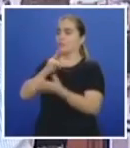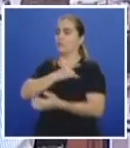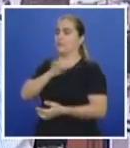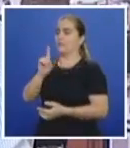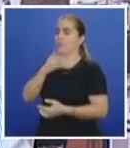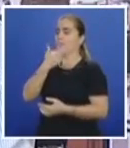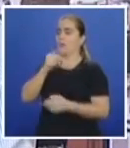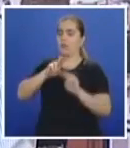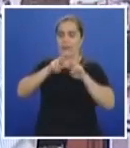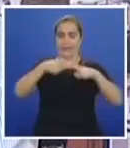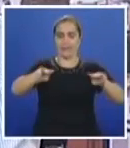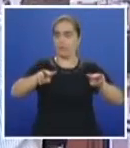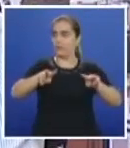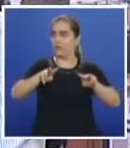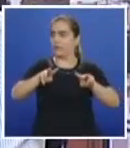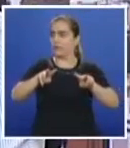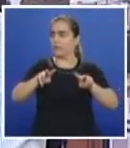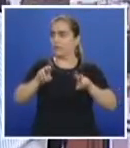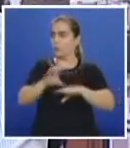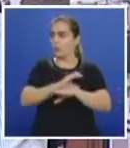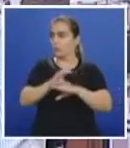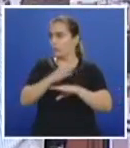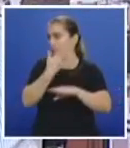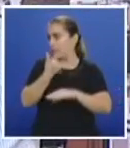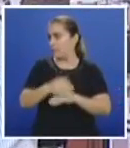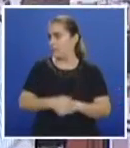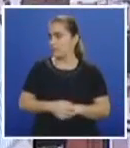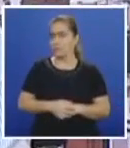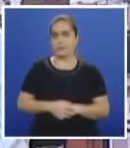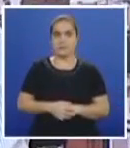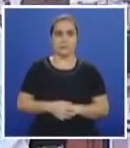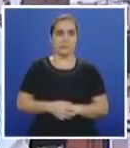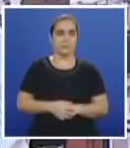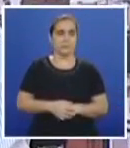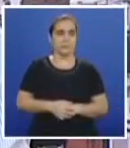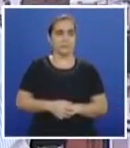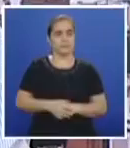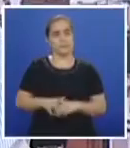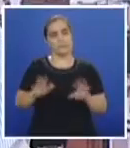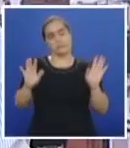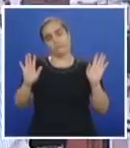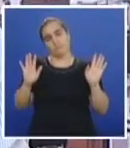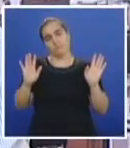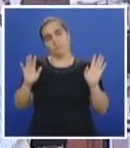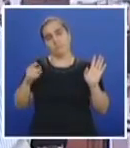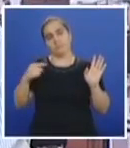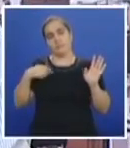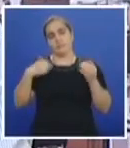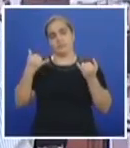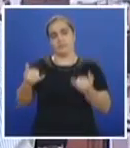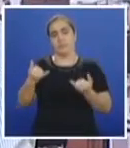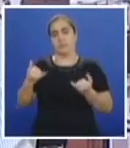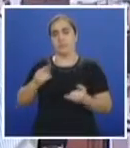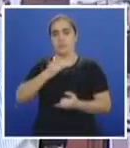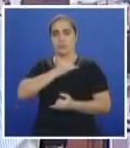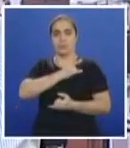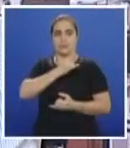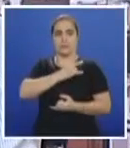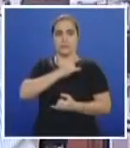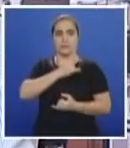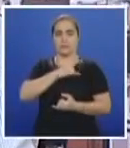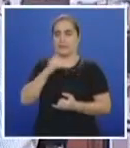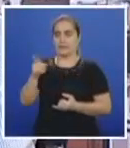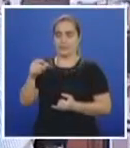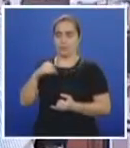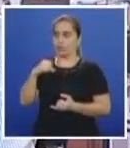Modalidad virtual... De estudio. estudio, claro. Ah, ok. Digamos que el modus operandi de la universidad ICESI no